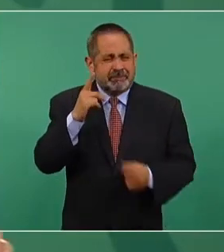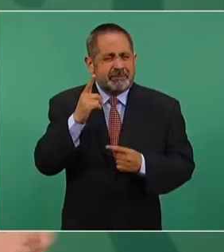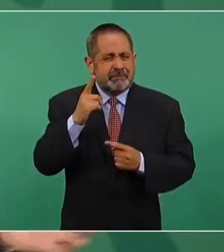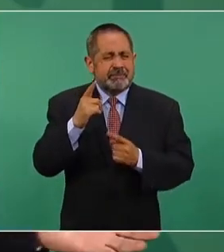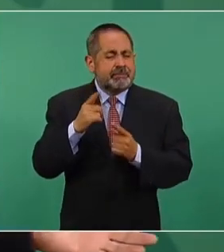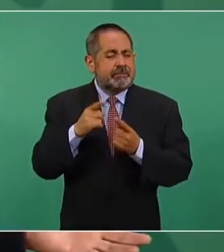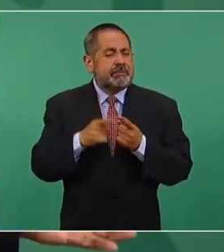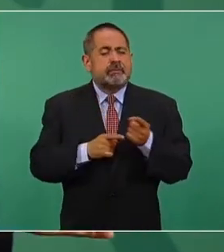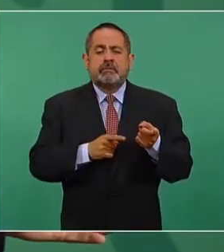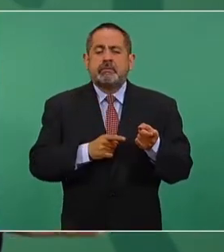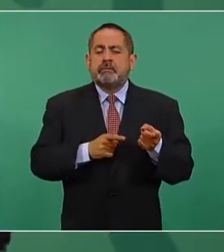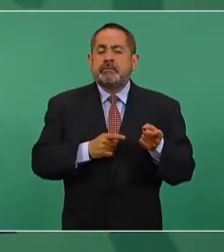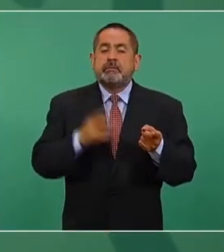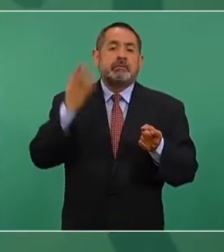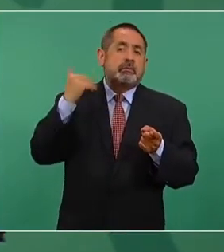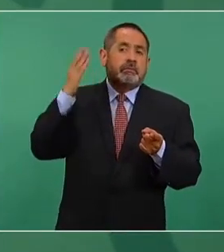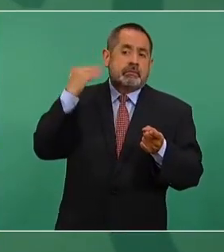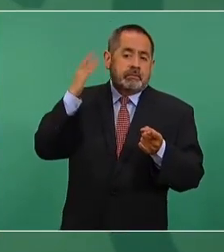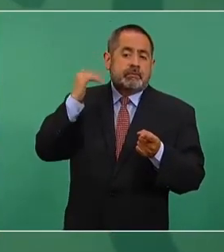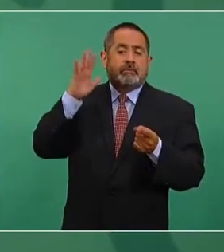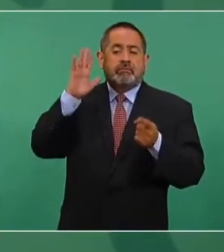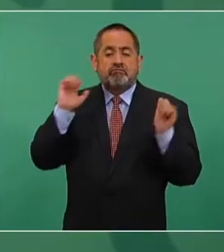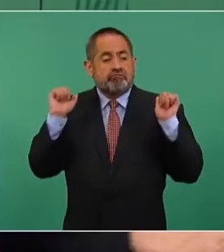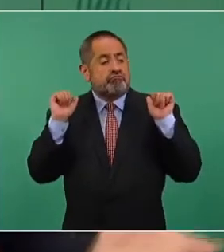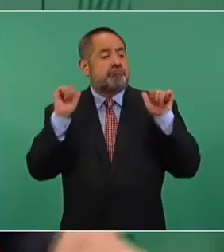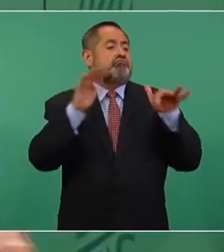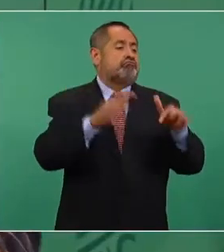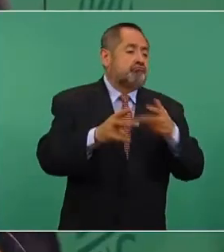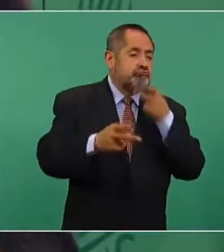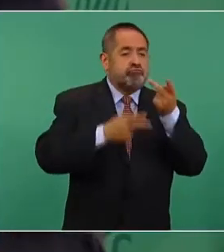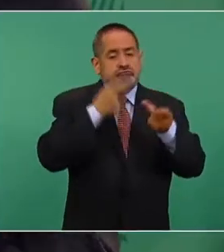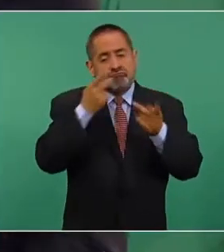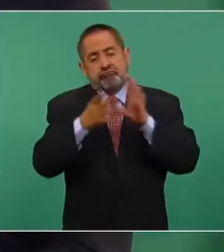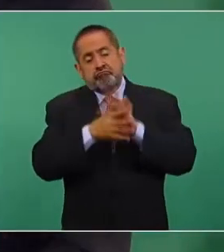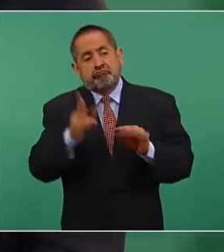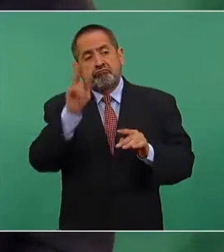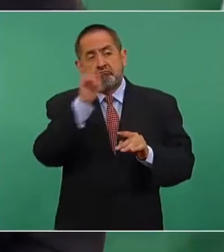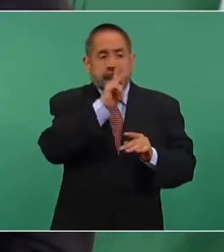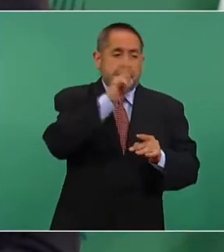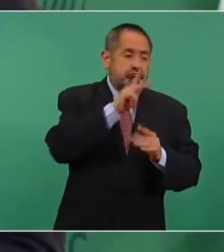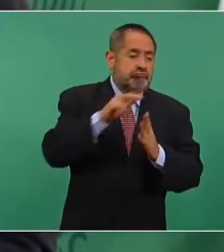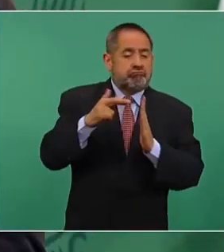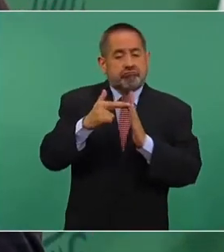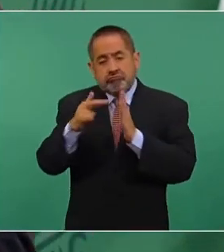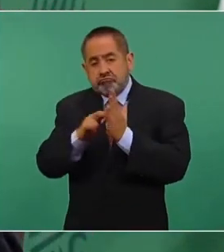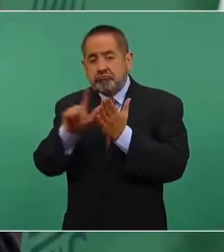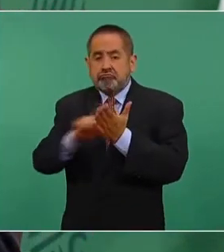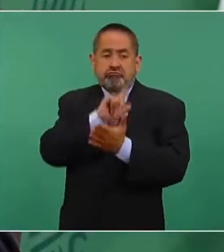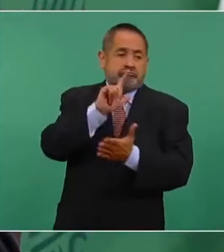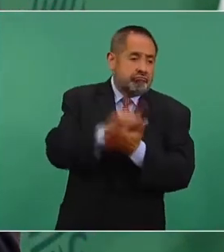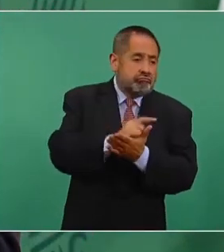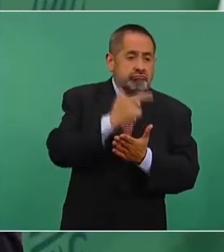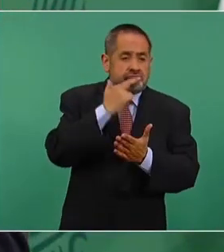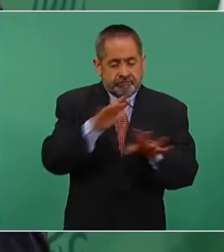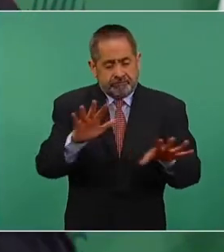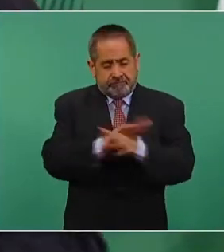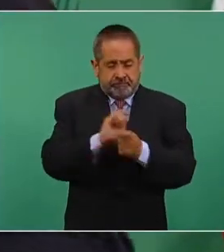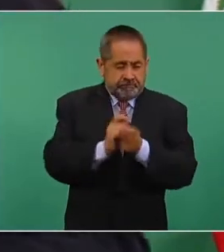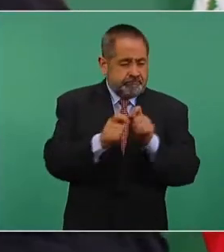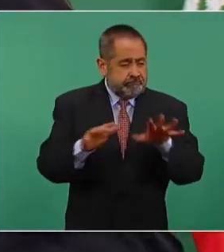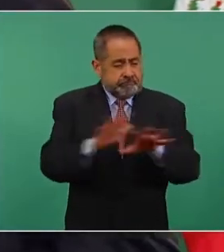¿Dónde iban a plantear de que las reformas estructurales eran la panacea,